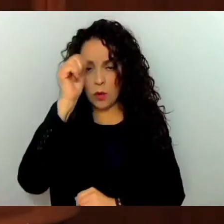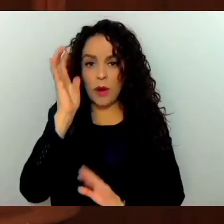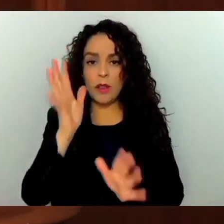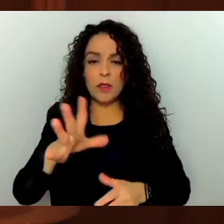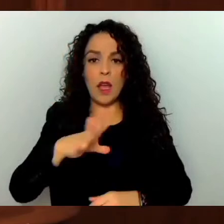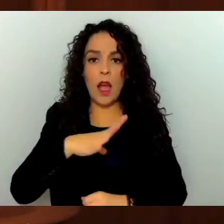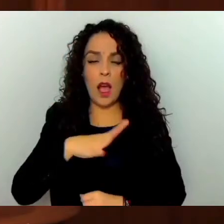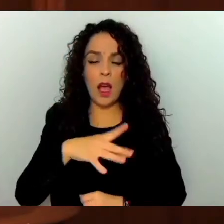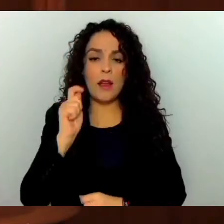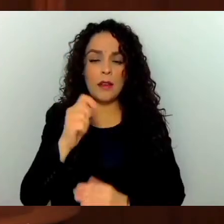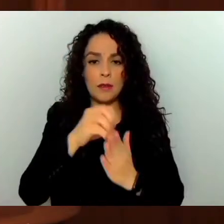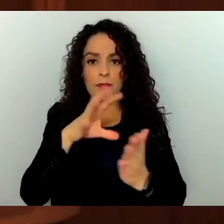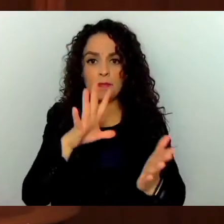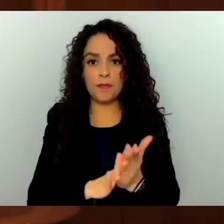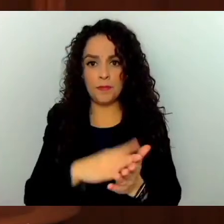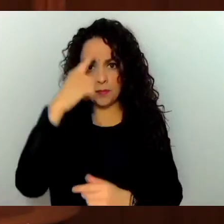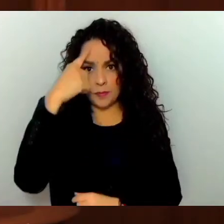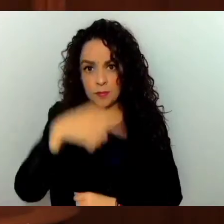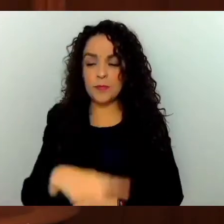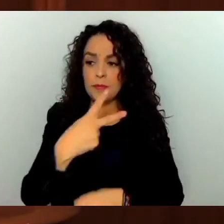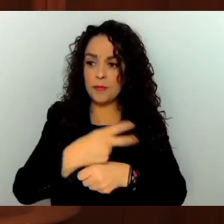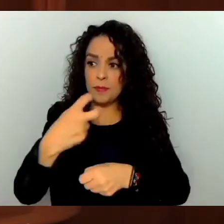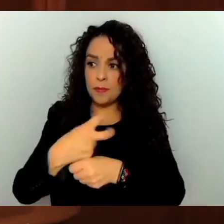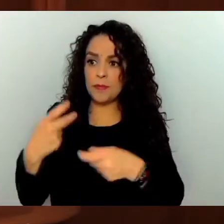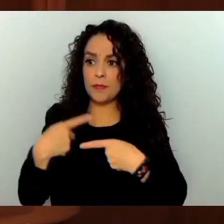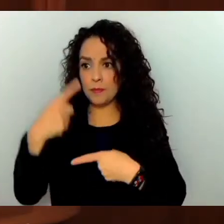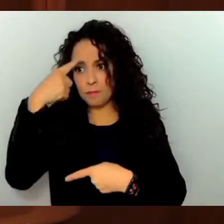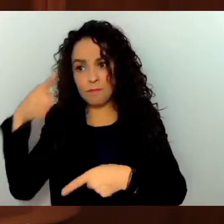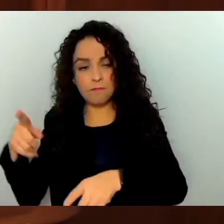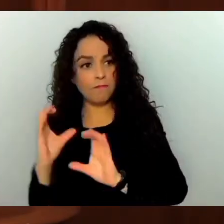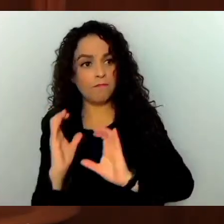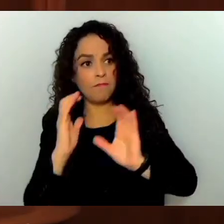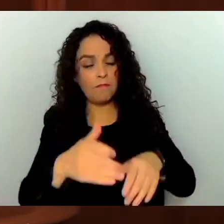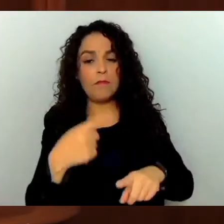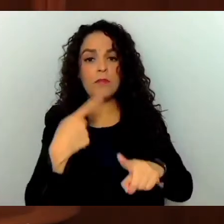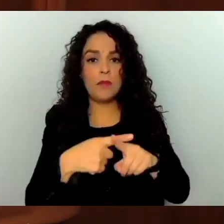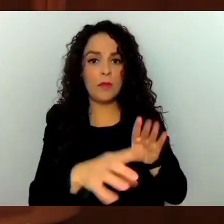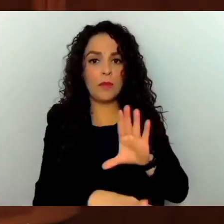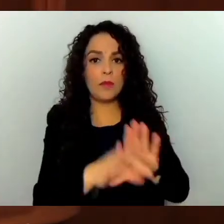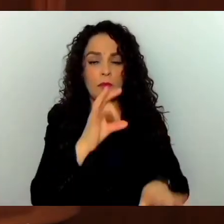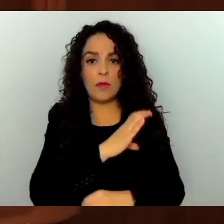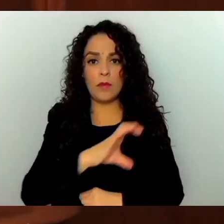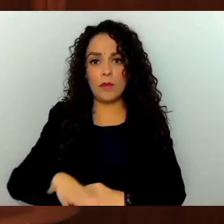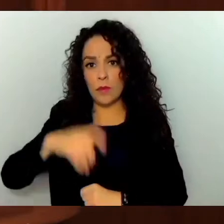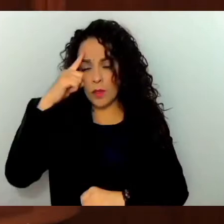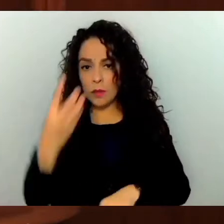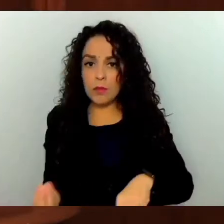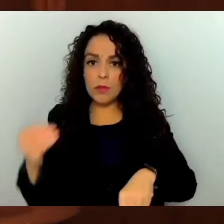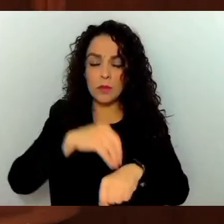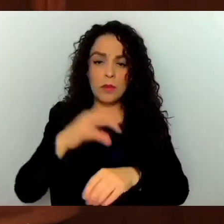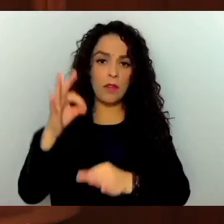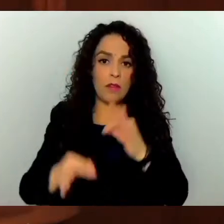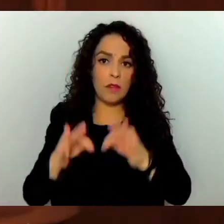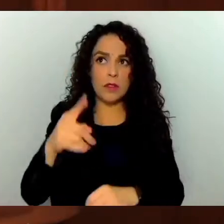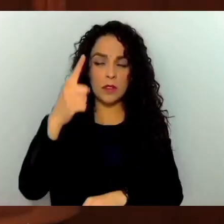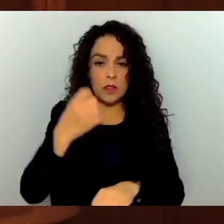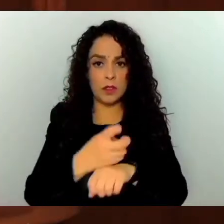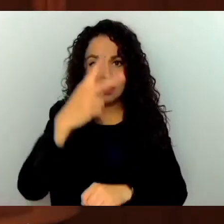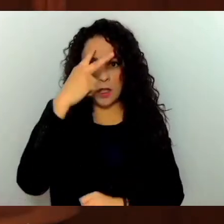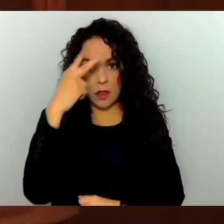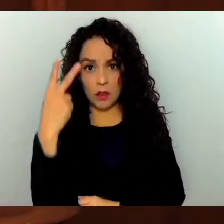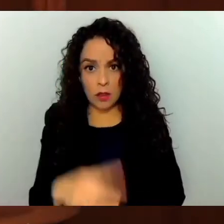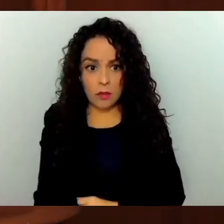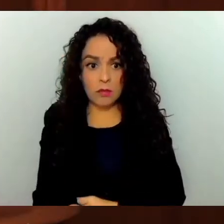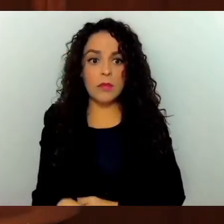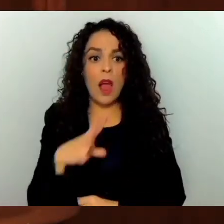el proceso y la convocatoria para designar a la o el Fiscal General de Justicia del Estado de México, advirtiendo que acreditan